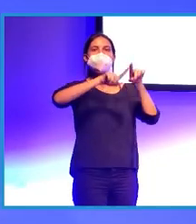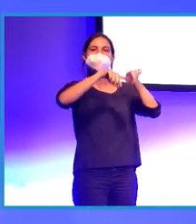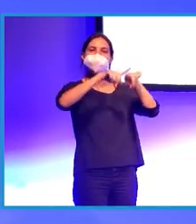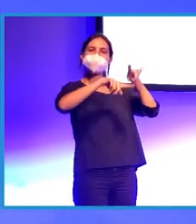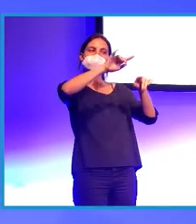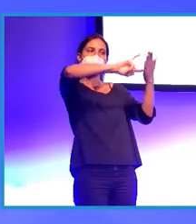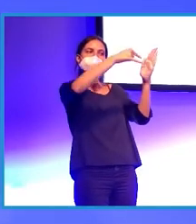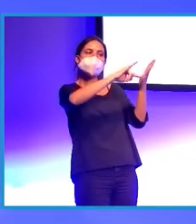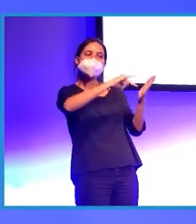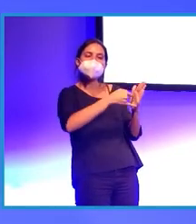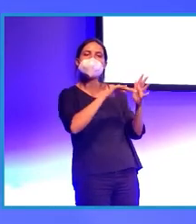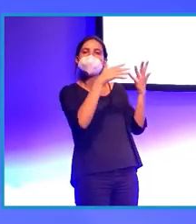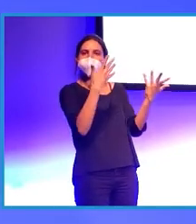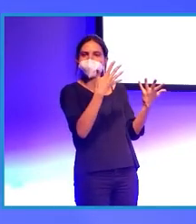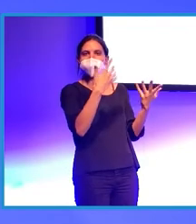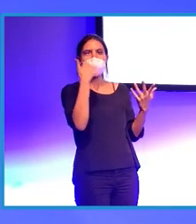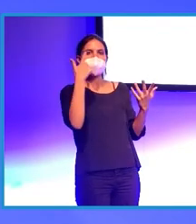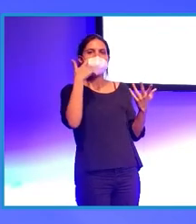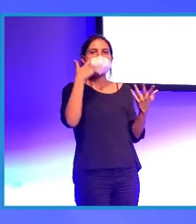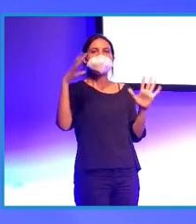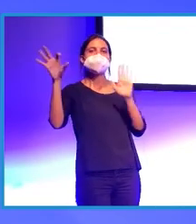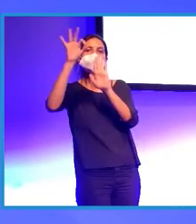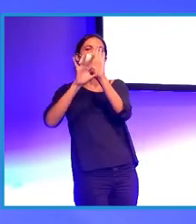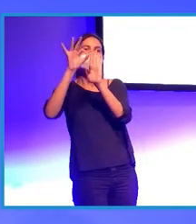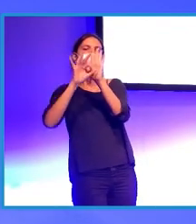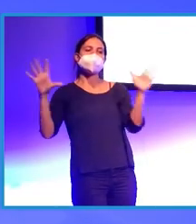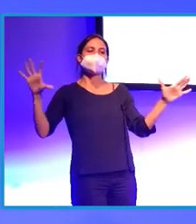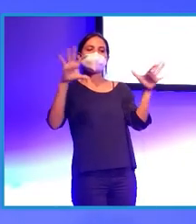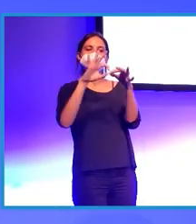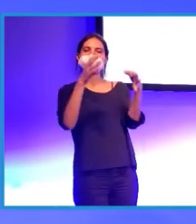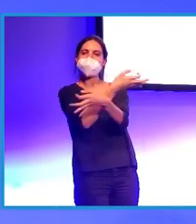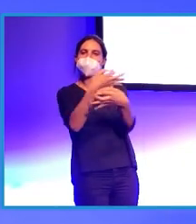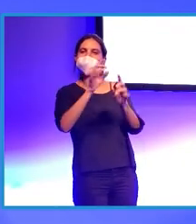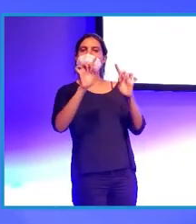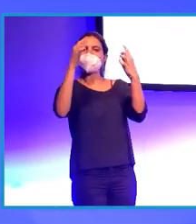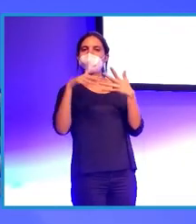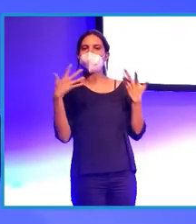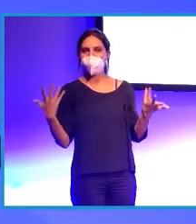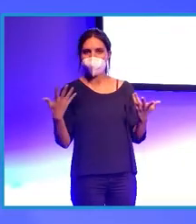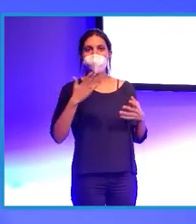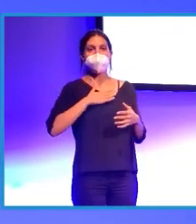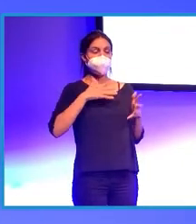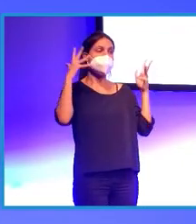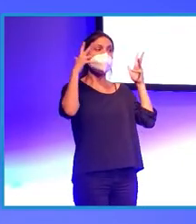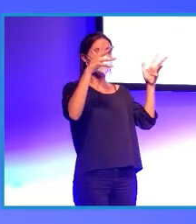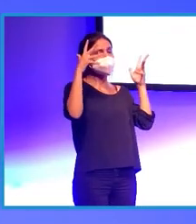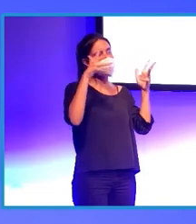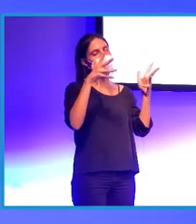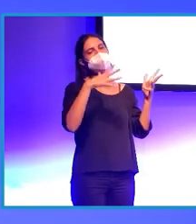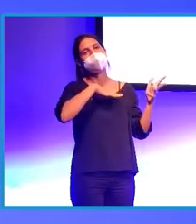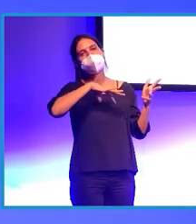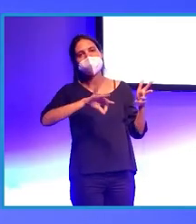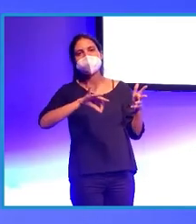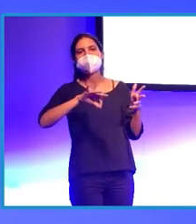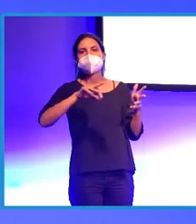Nunca trabajamos igual, pero siempre buscar lo adecuado para cada proyecto. Entonces, mi recomendación, pues bueno, sería quizás un Real